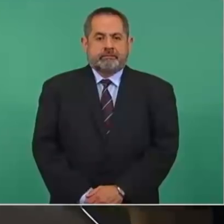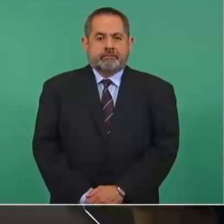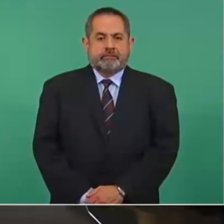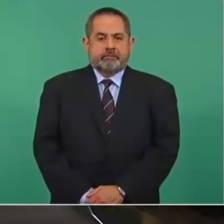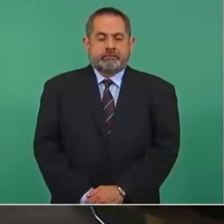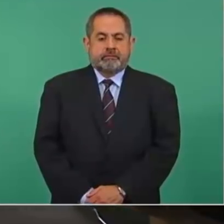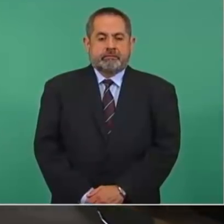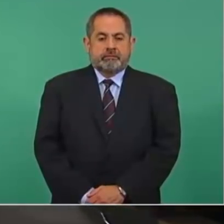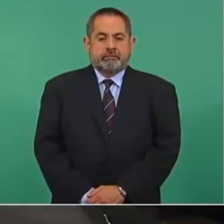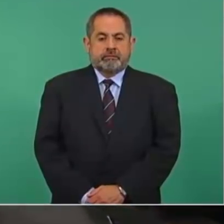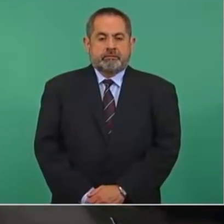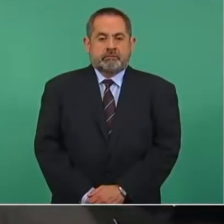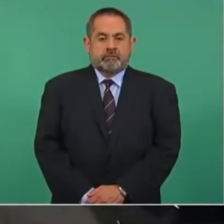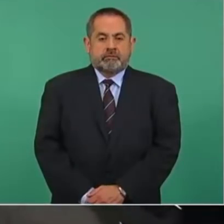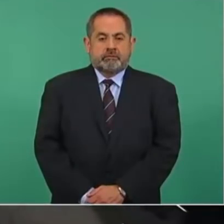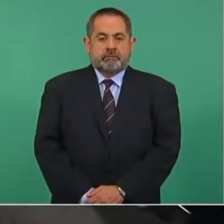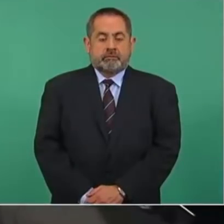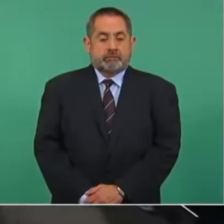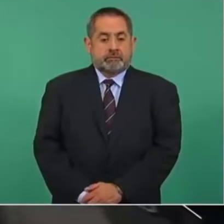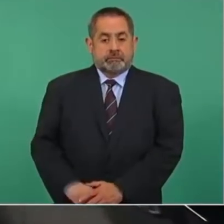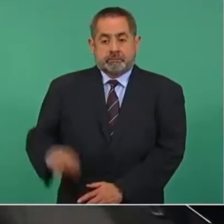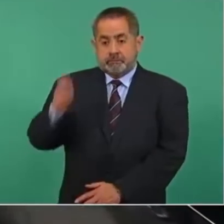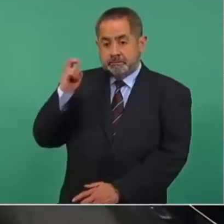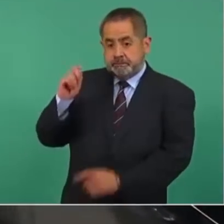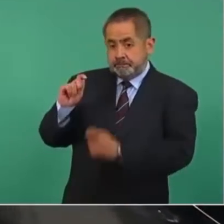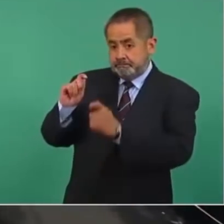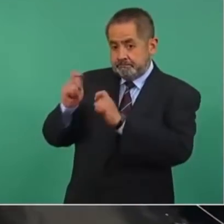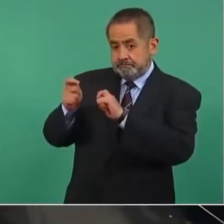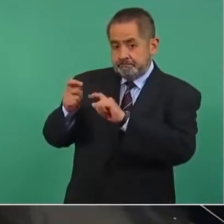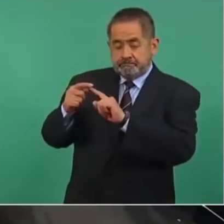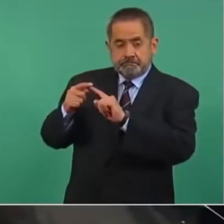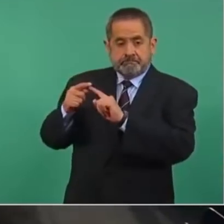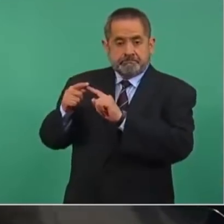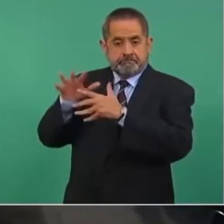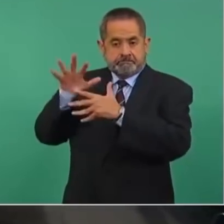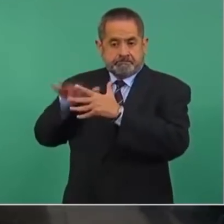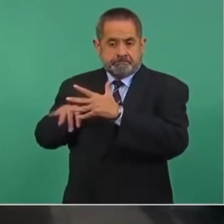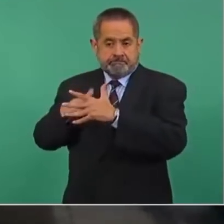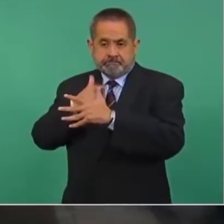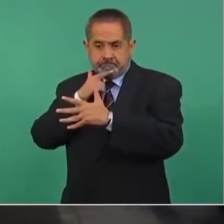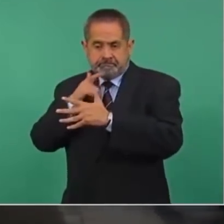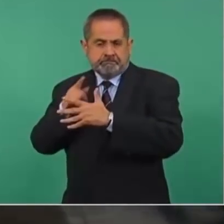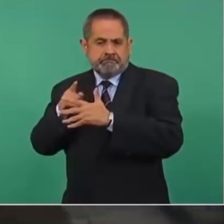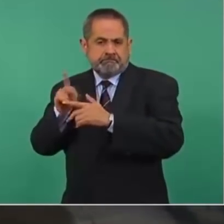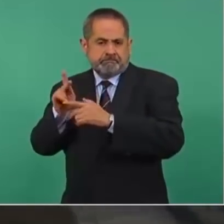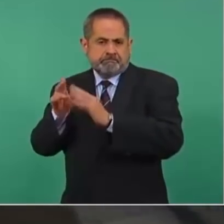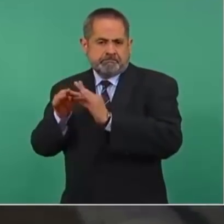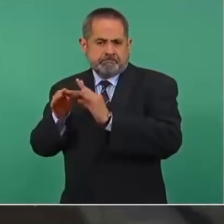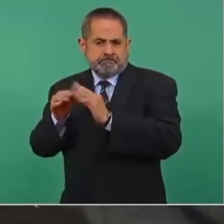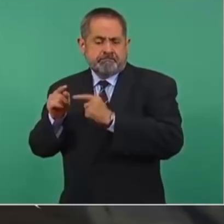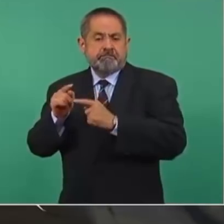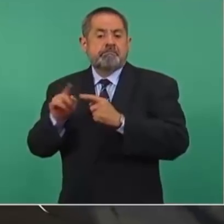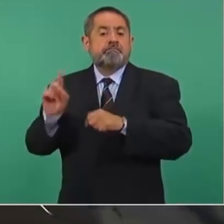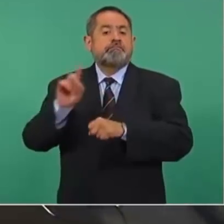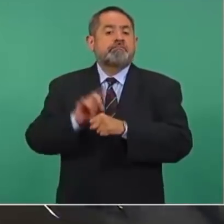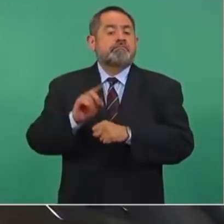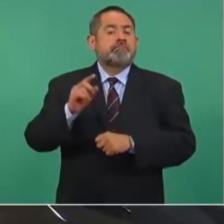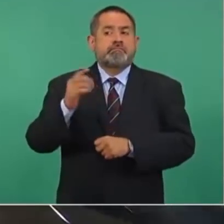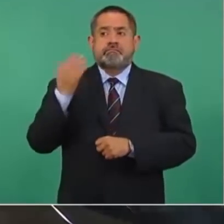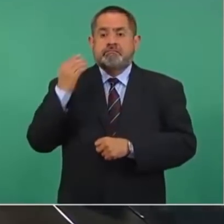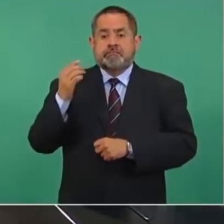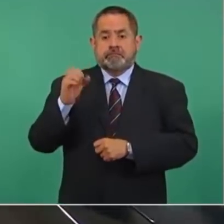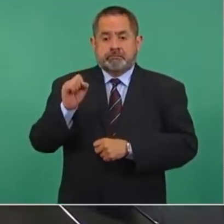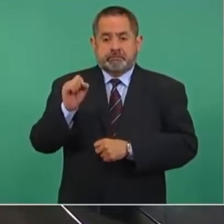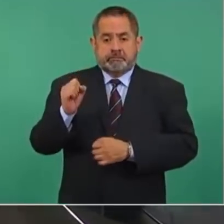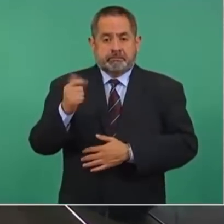La traducción ahora les muestro la versión en inglés, breve introducción, el día 7 de septiembre